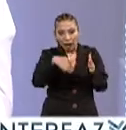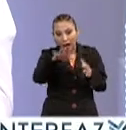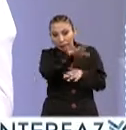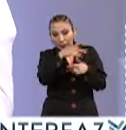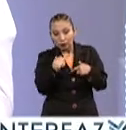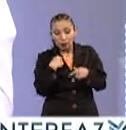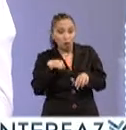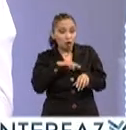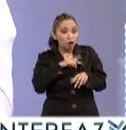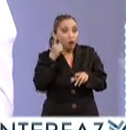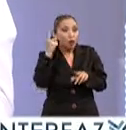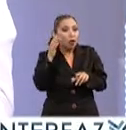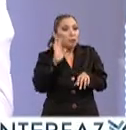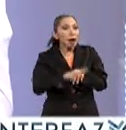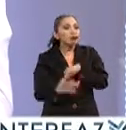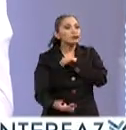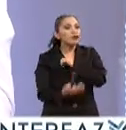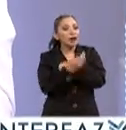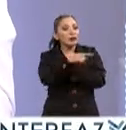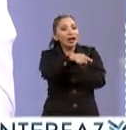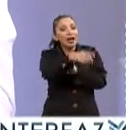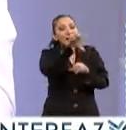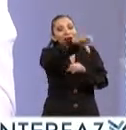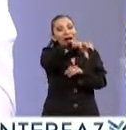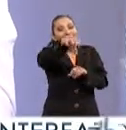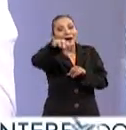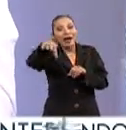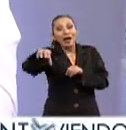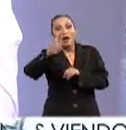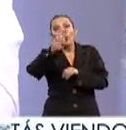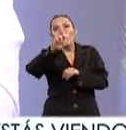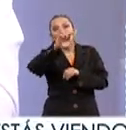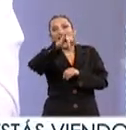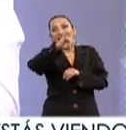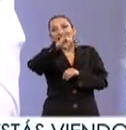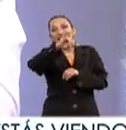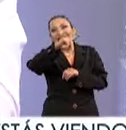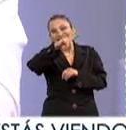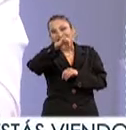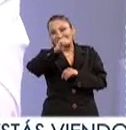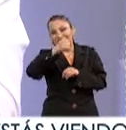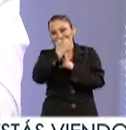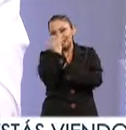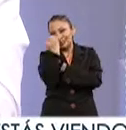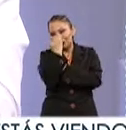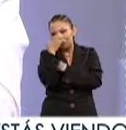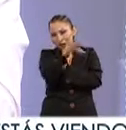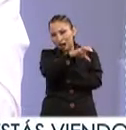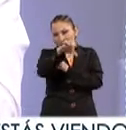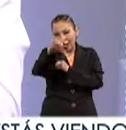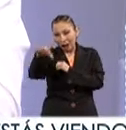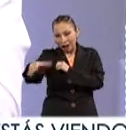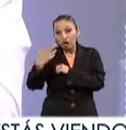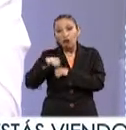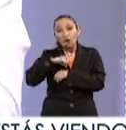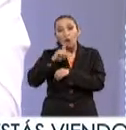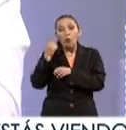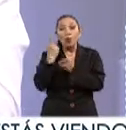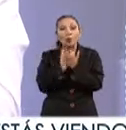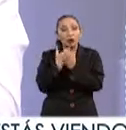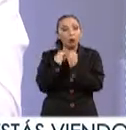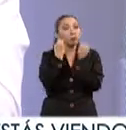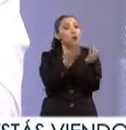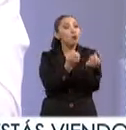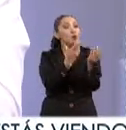nuestra principal fortaleza son nuestras unidades académicas. Nosotros somos, no solamente depositarios del